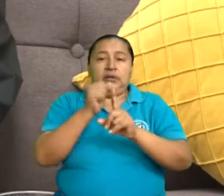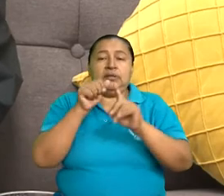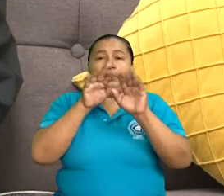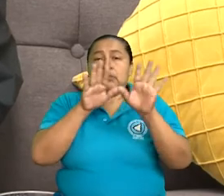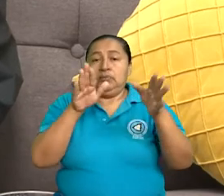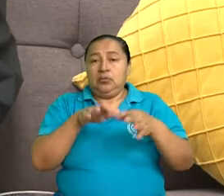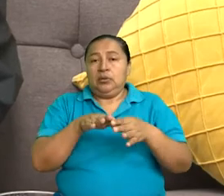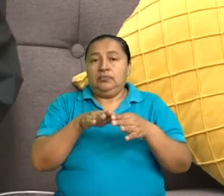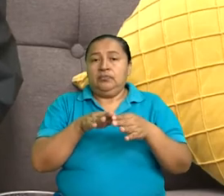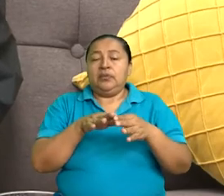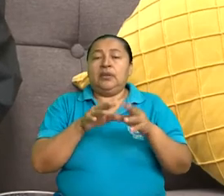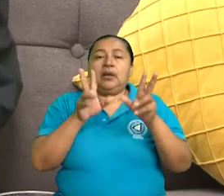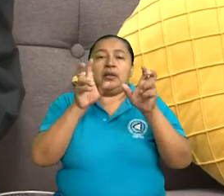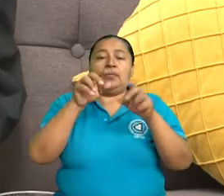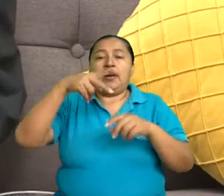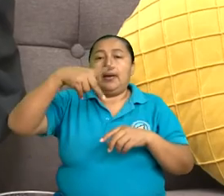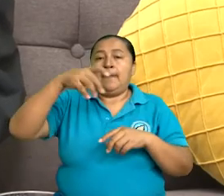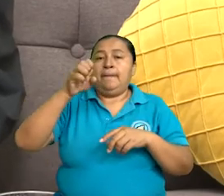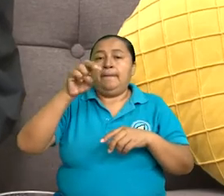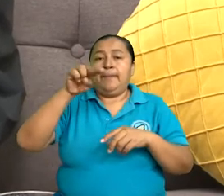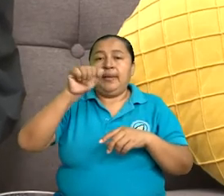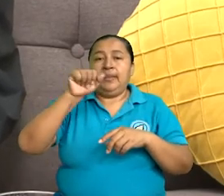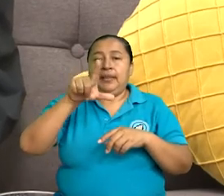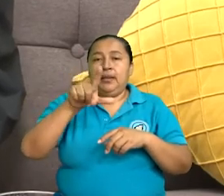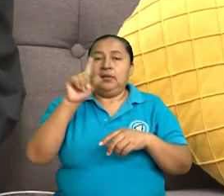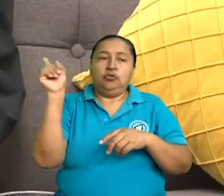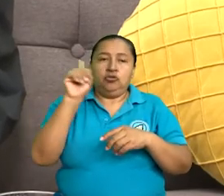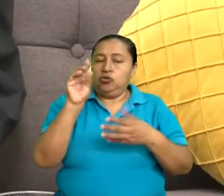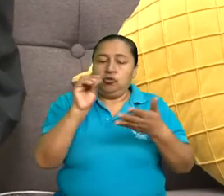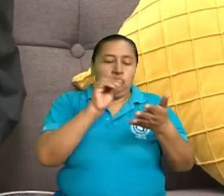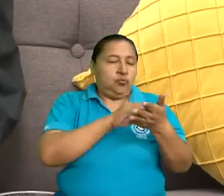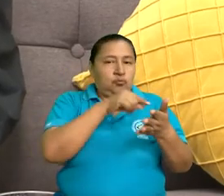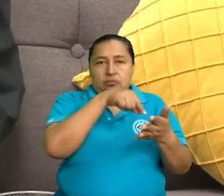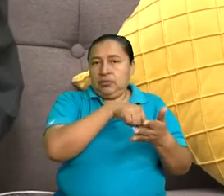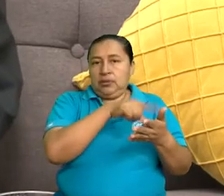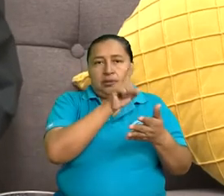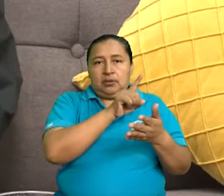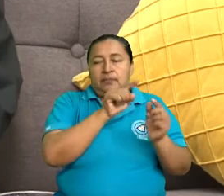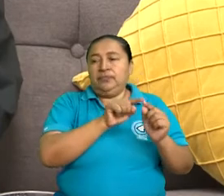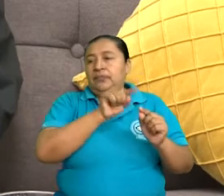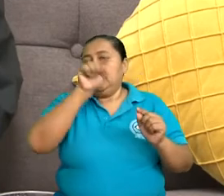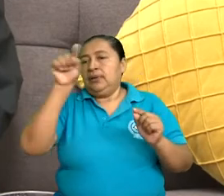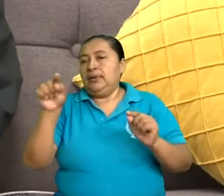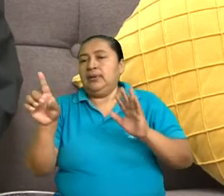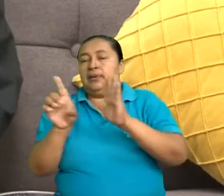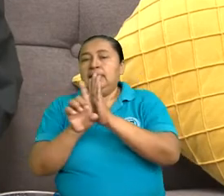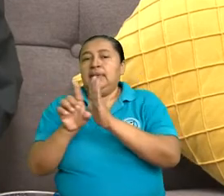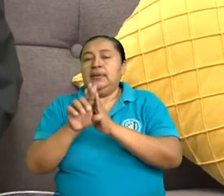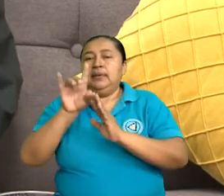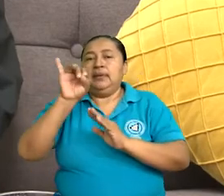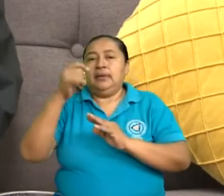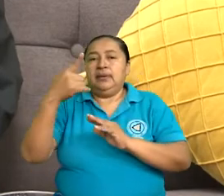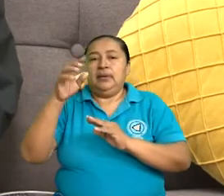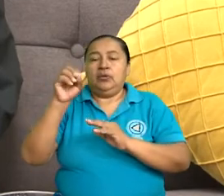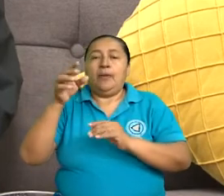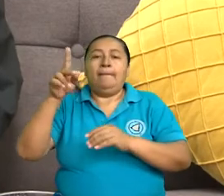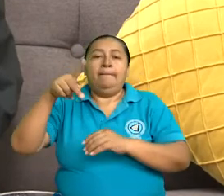penal. Entonces, no quedó incluida en este digesto, estará en la ley del digesto penal.